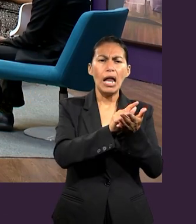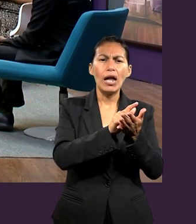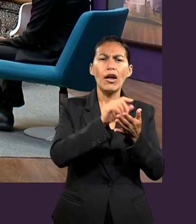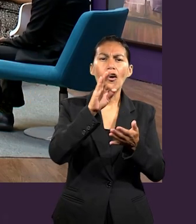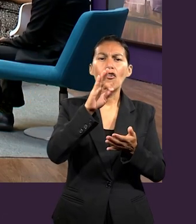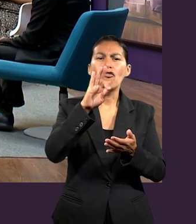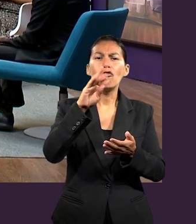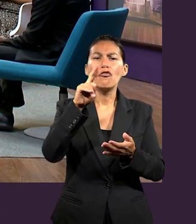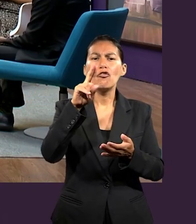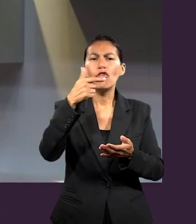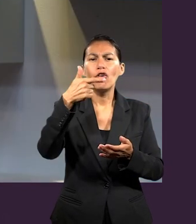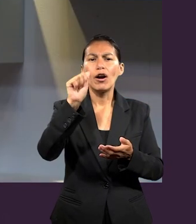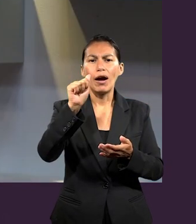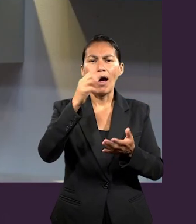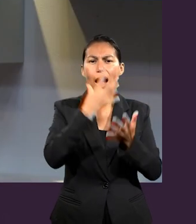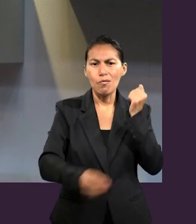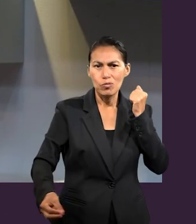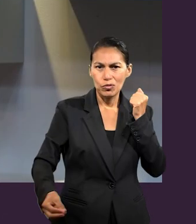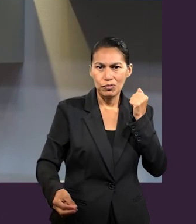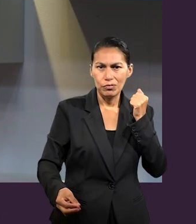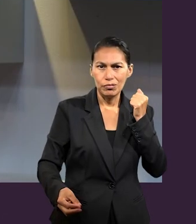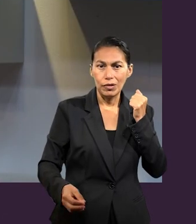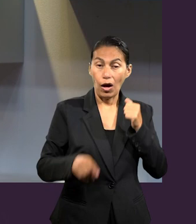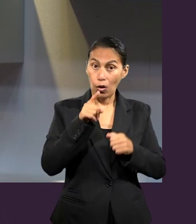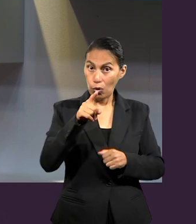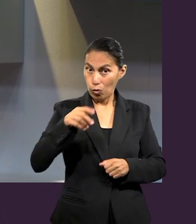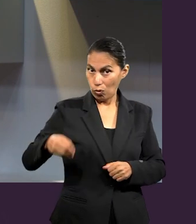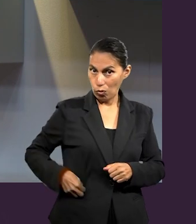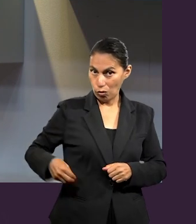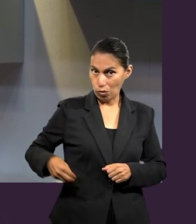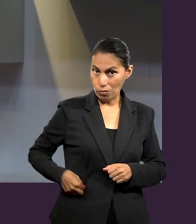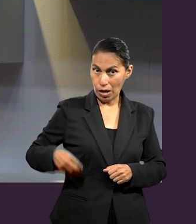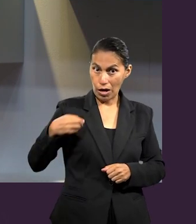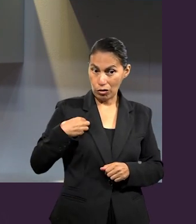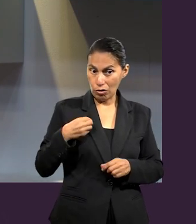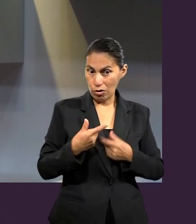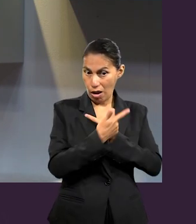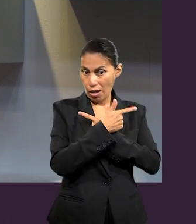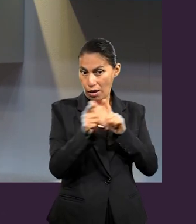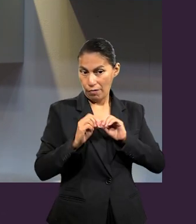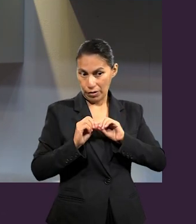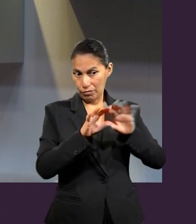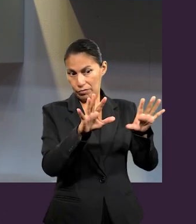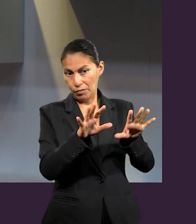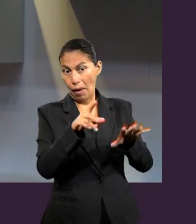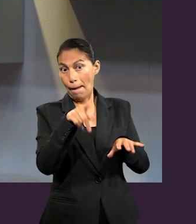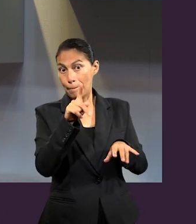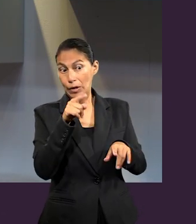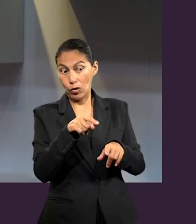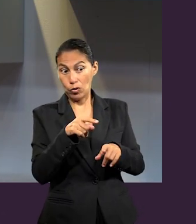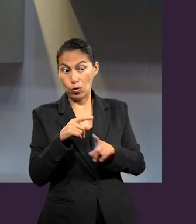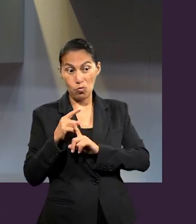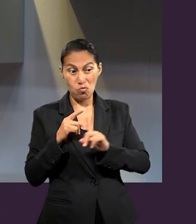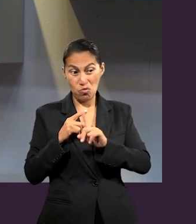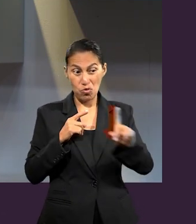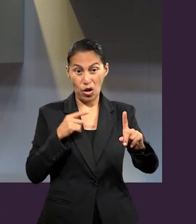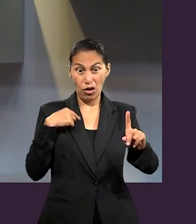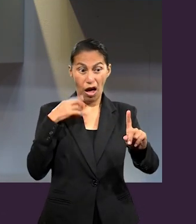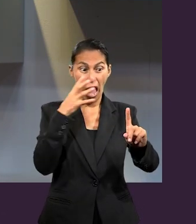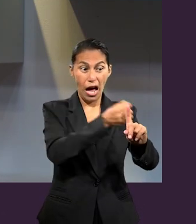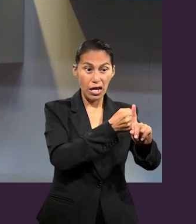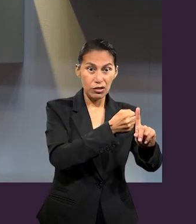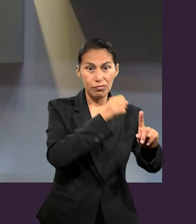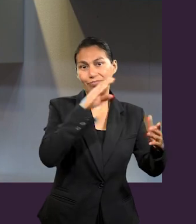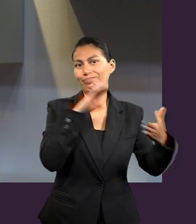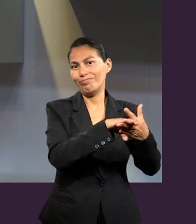La ley fuga era que tú eres culpable, te voy a soltar, pero si te alcanzo, te mato. Esa era la ley fuga.